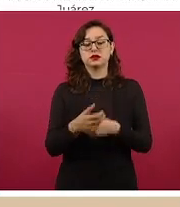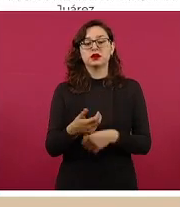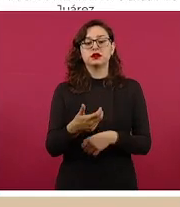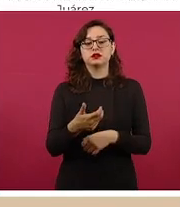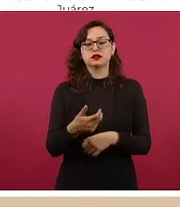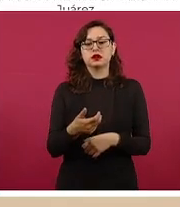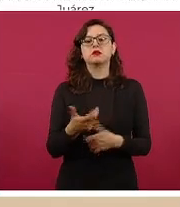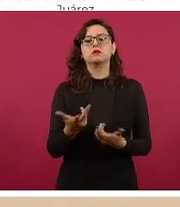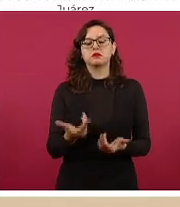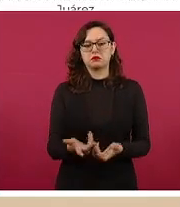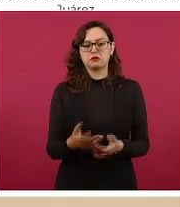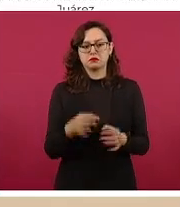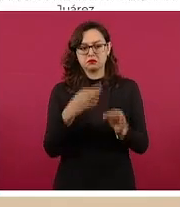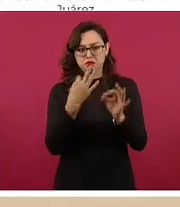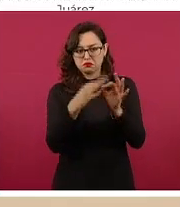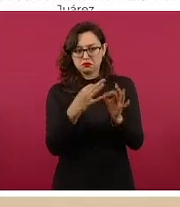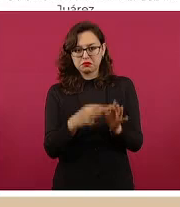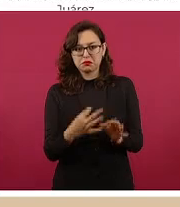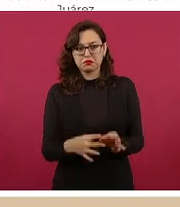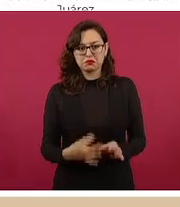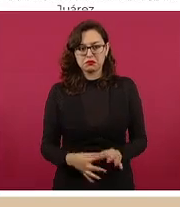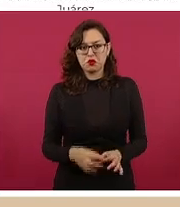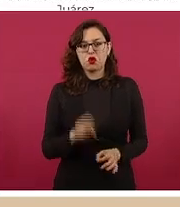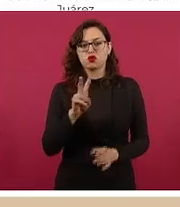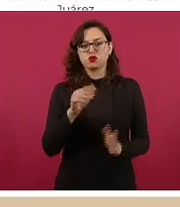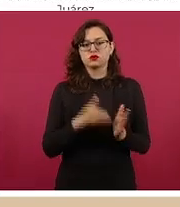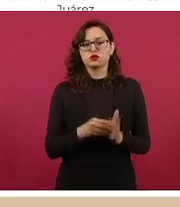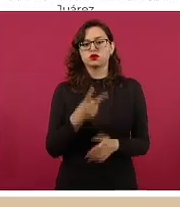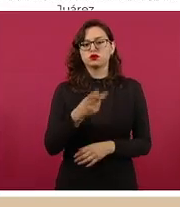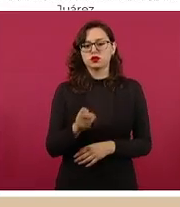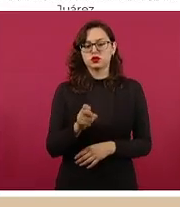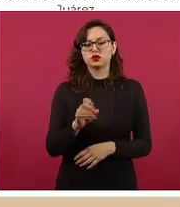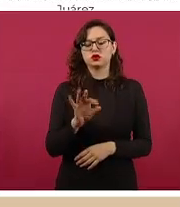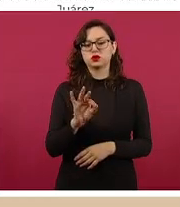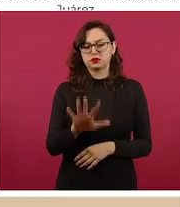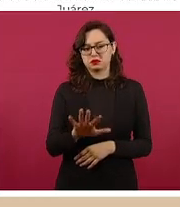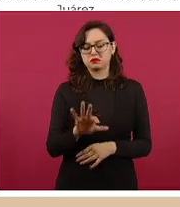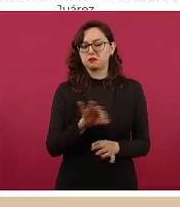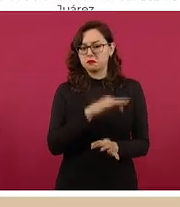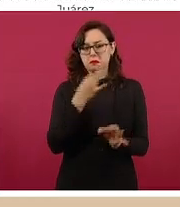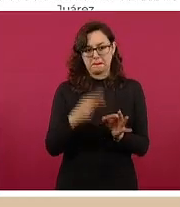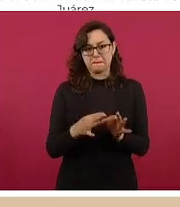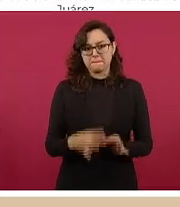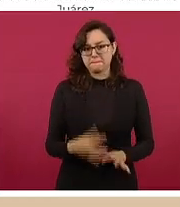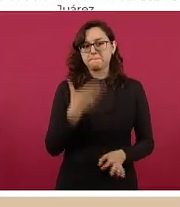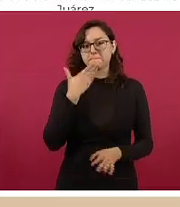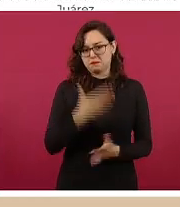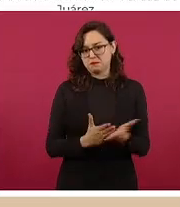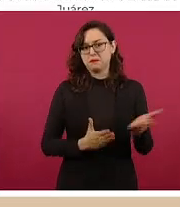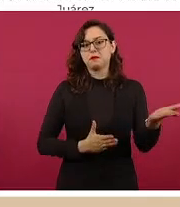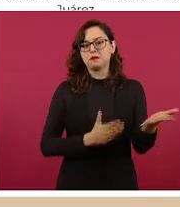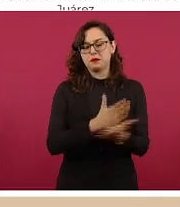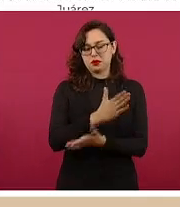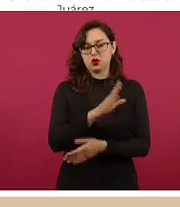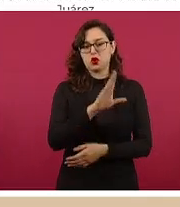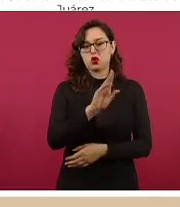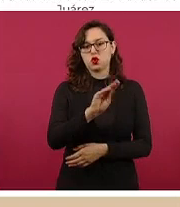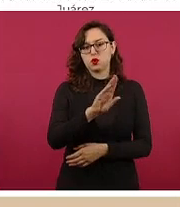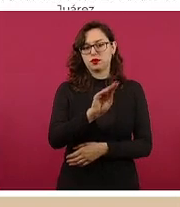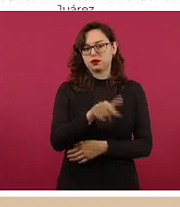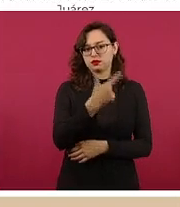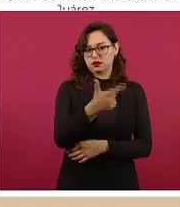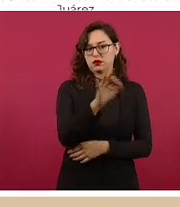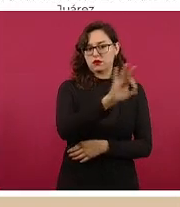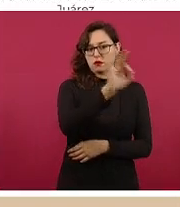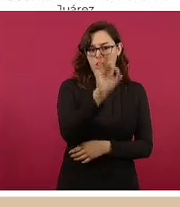y esto corresponde al 97 por ciento. Y así progresivamente ustedes pueden ver que esto se acerca, está